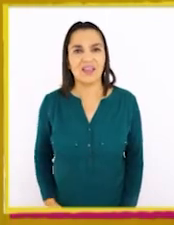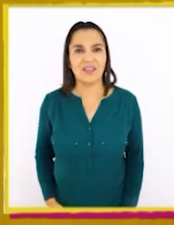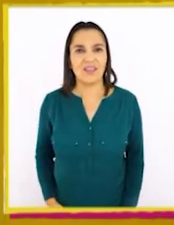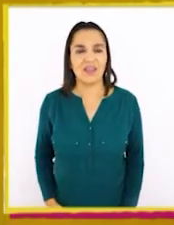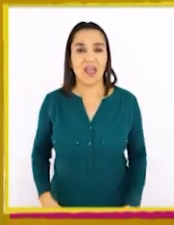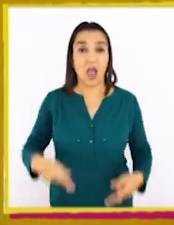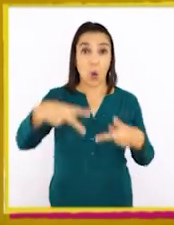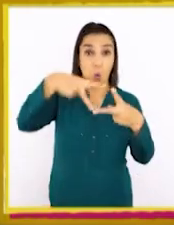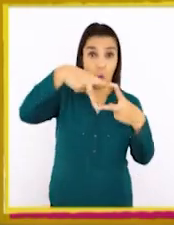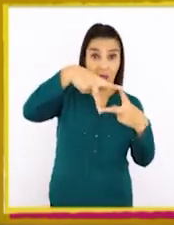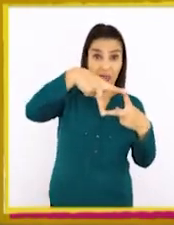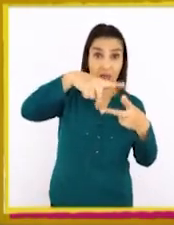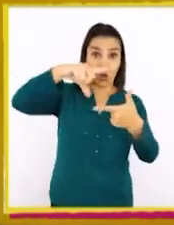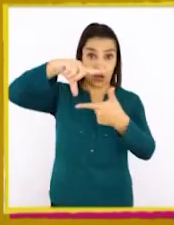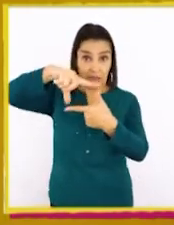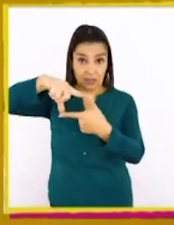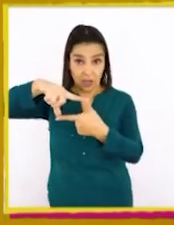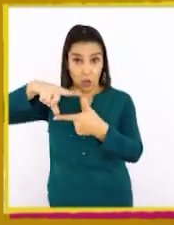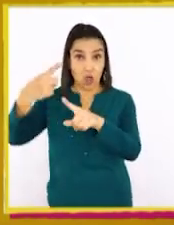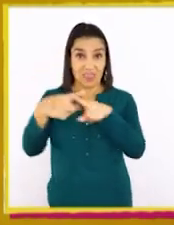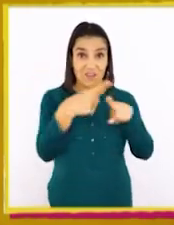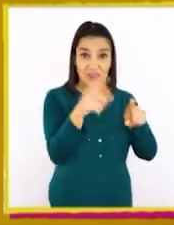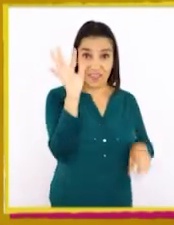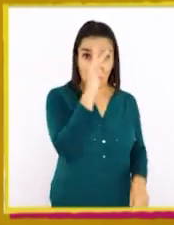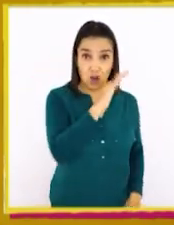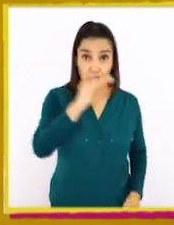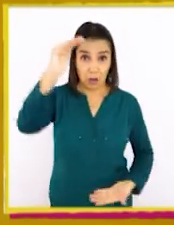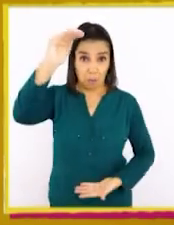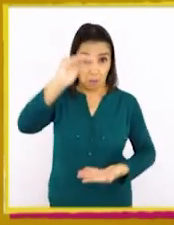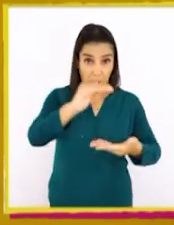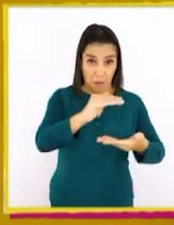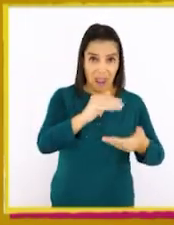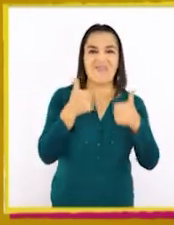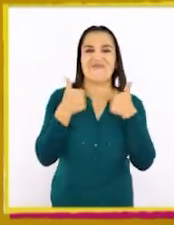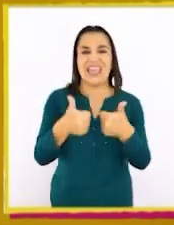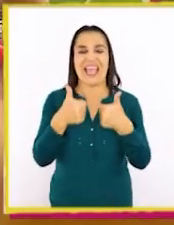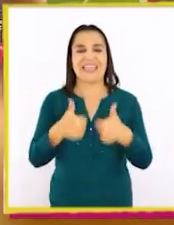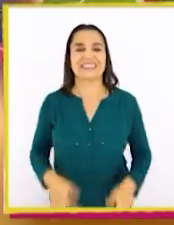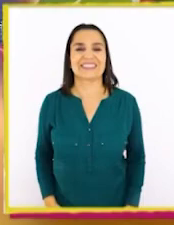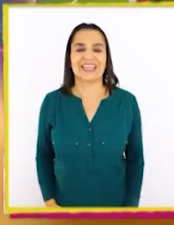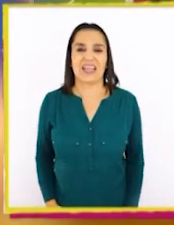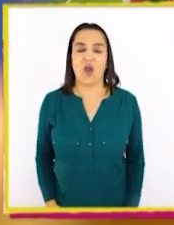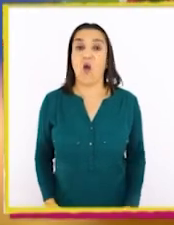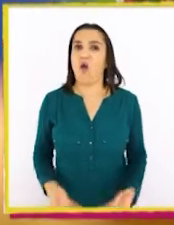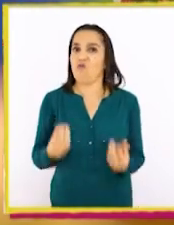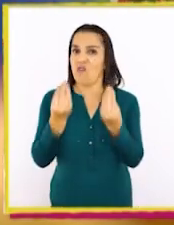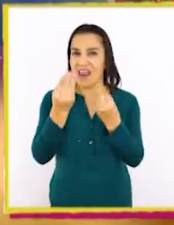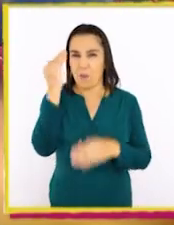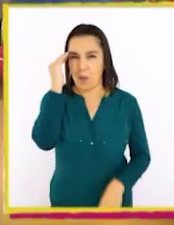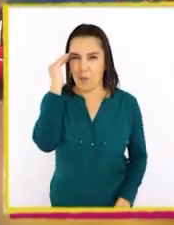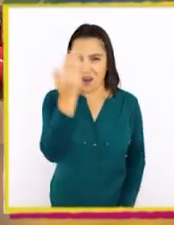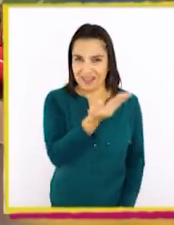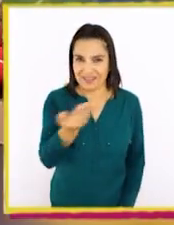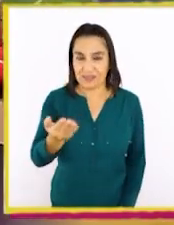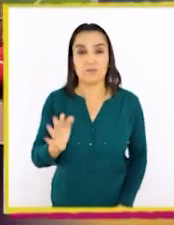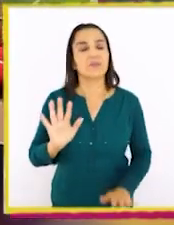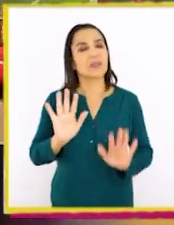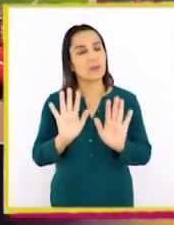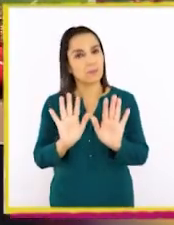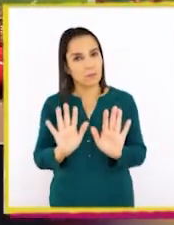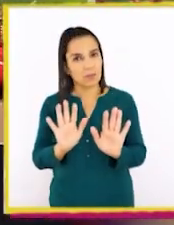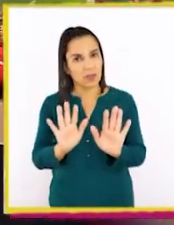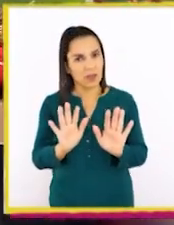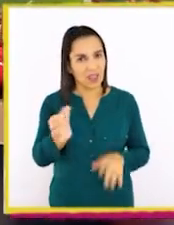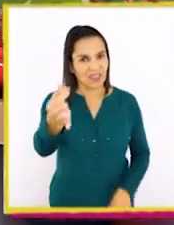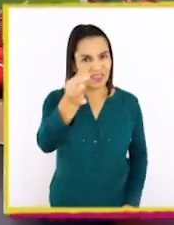Cuadrados y rectángulos de diferentes colores y tamaños. ¡Súper bien! ¡Qué buena memoria! Esperen.